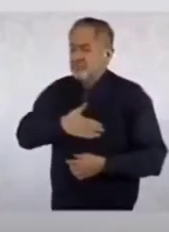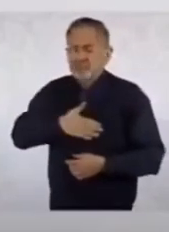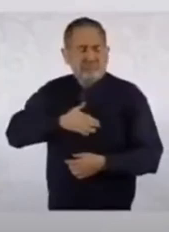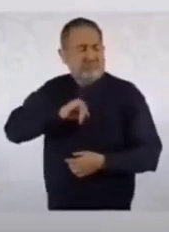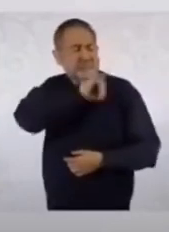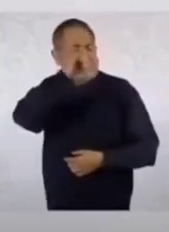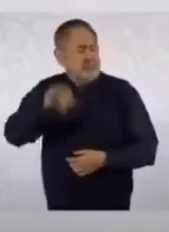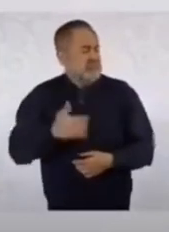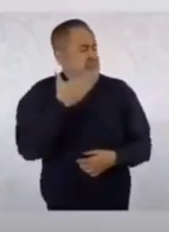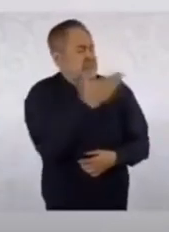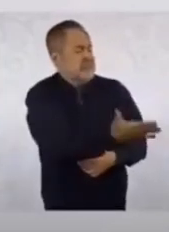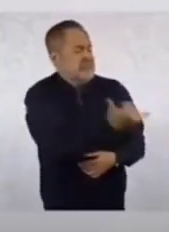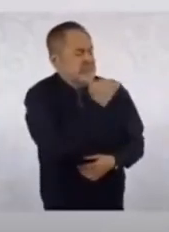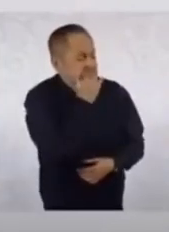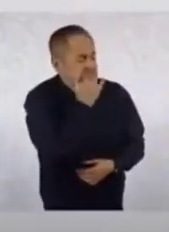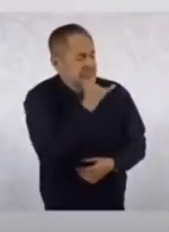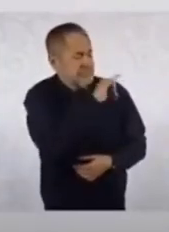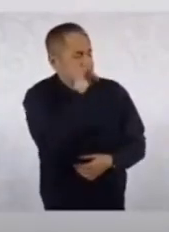pedir perdón.